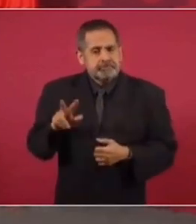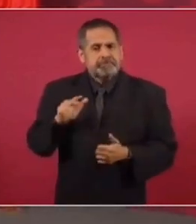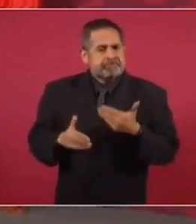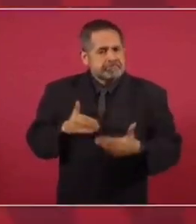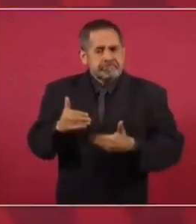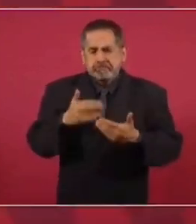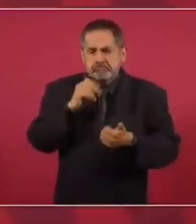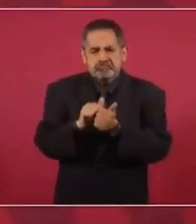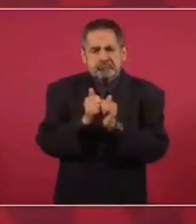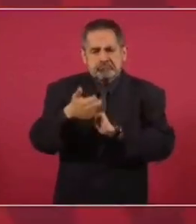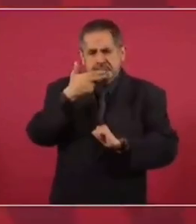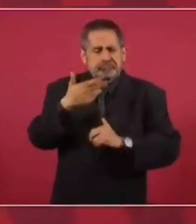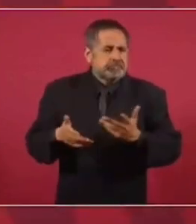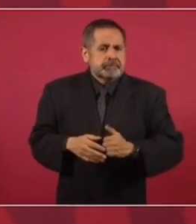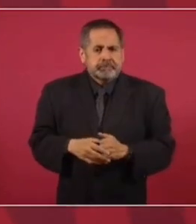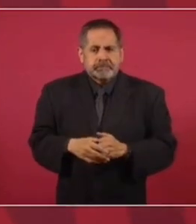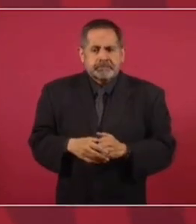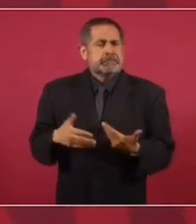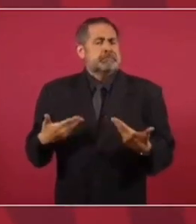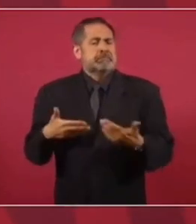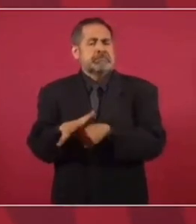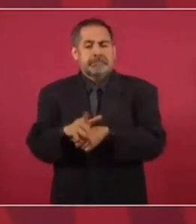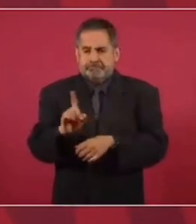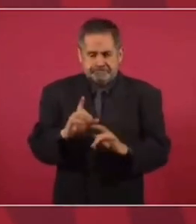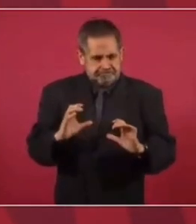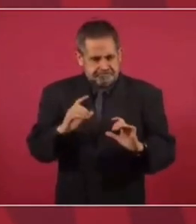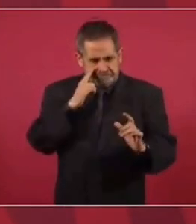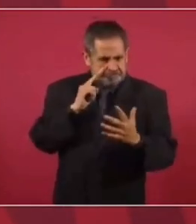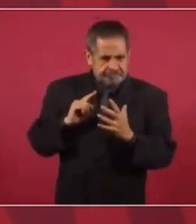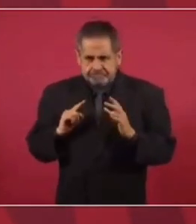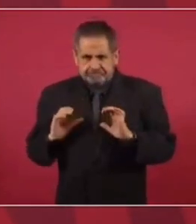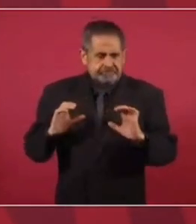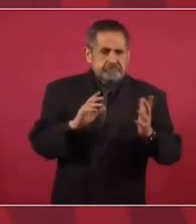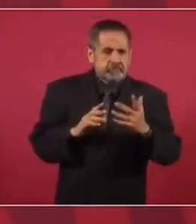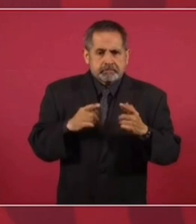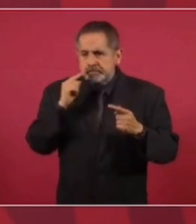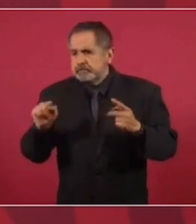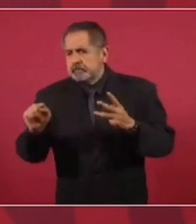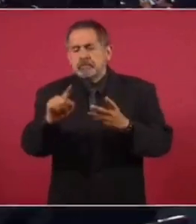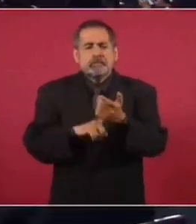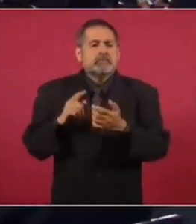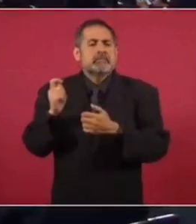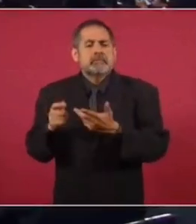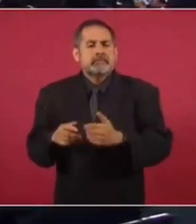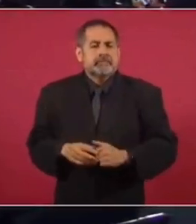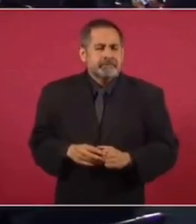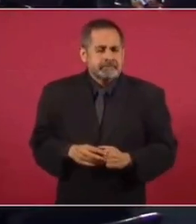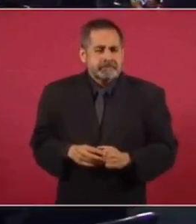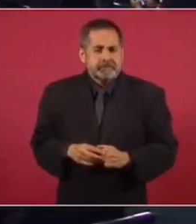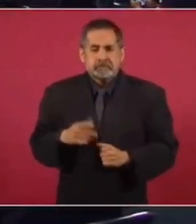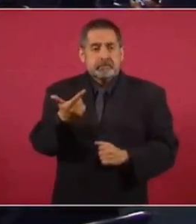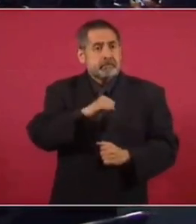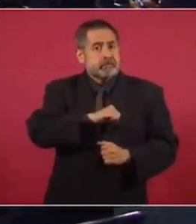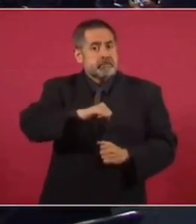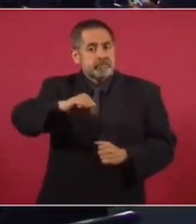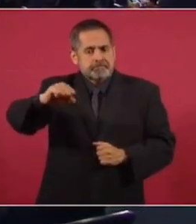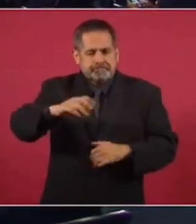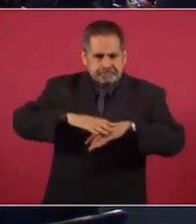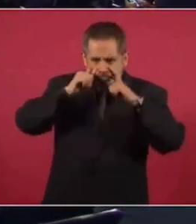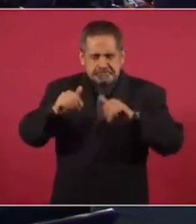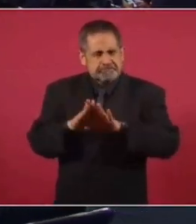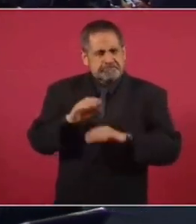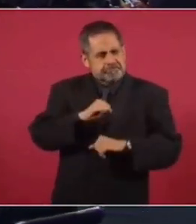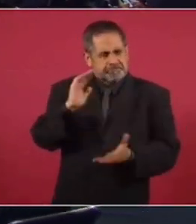vamos avanzando, no hay que descuidarnos, atender el problema de la inflación, que